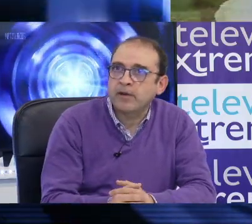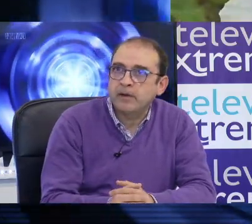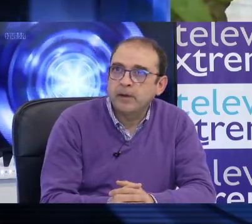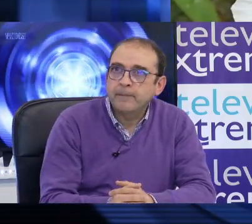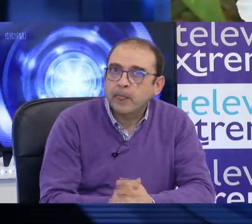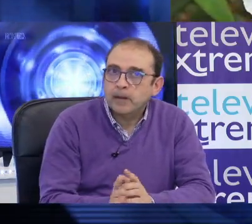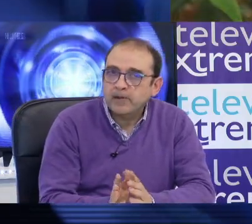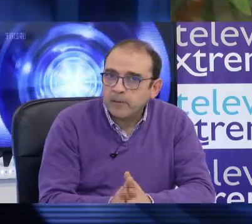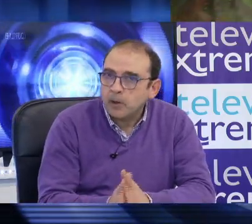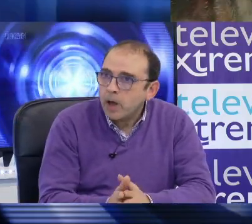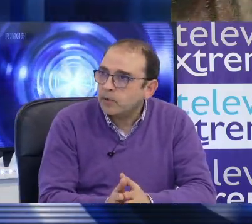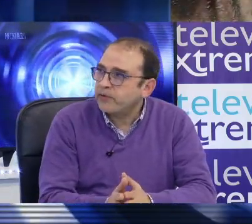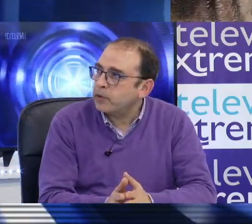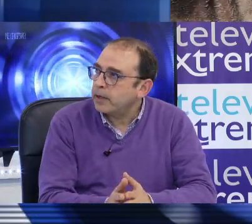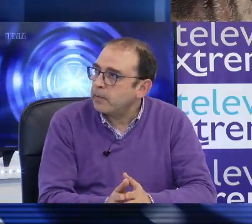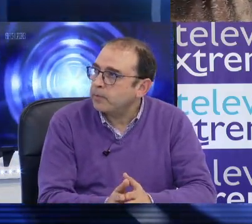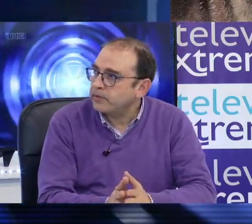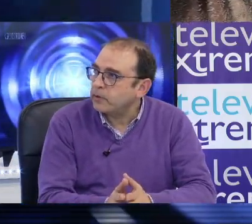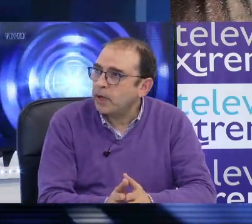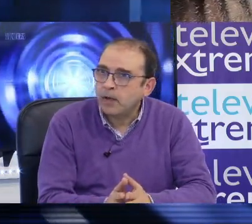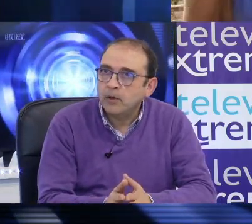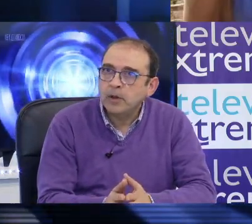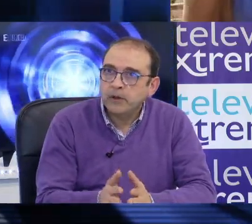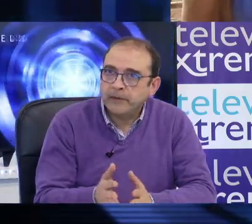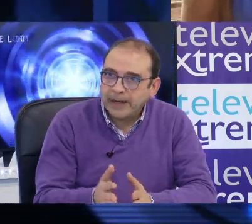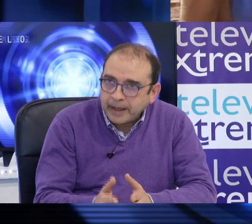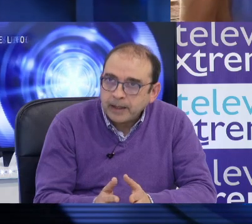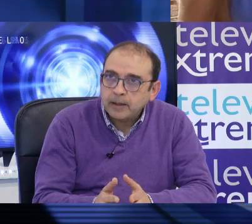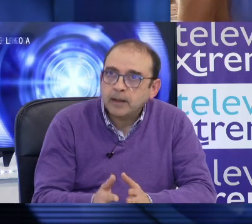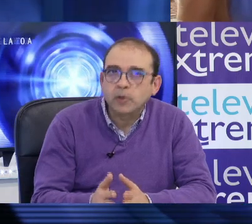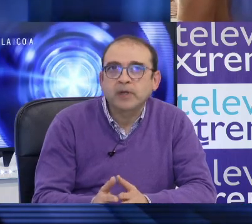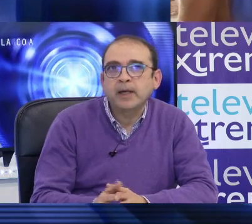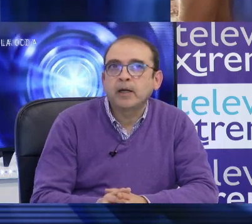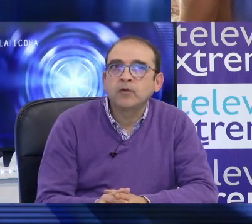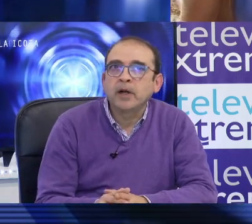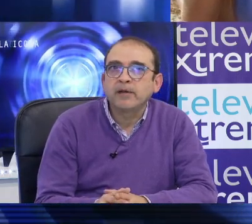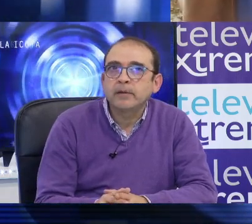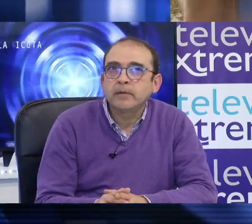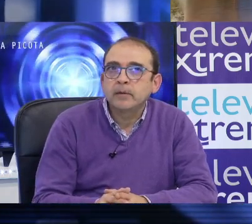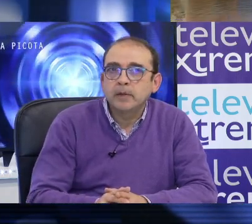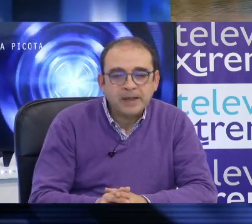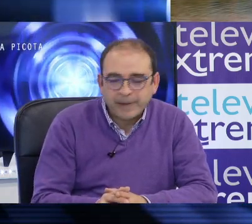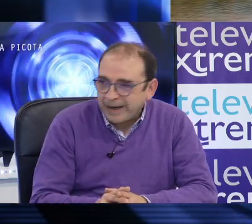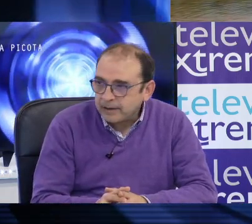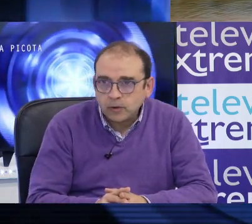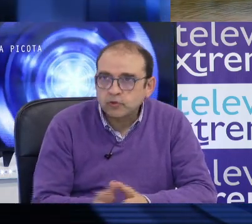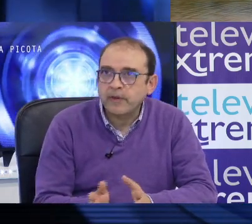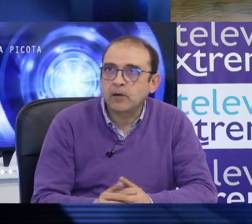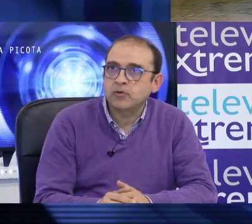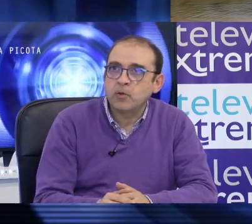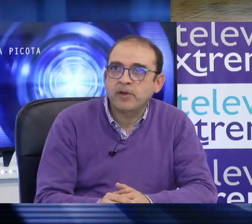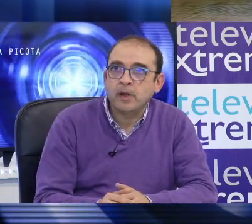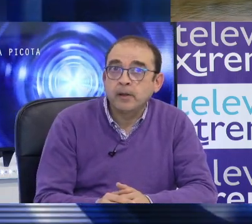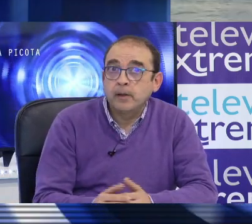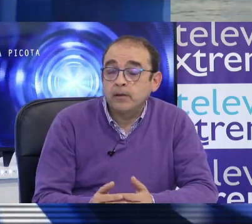dolor de cabeza. Y si me tengo que posicionar, posiciono al lado de la ley que protege a la naturaleza. Y para adelante con